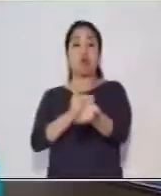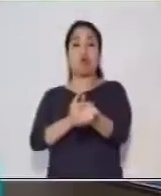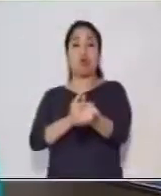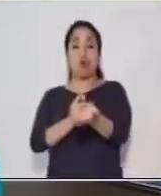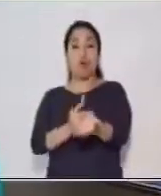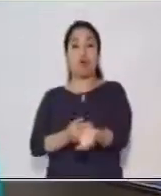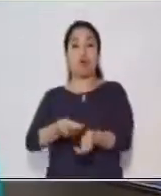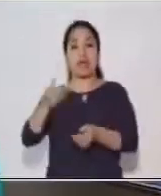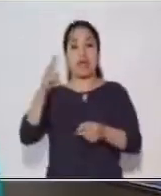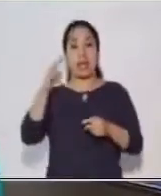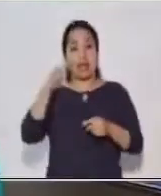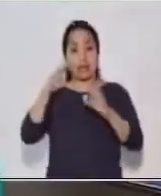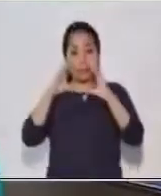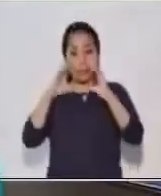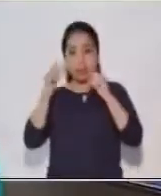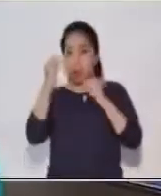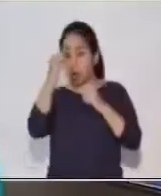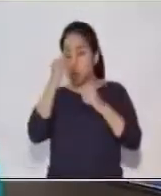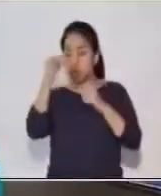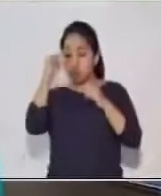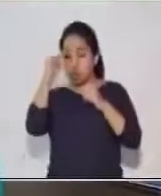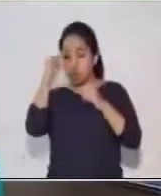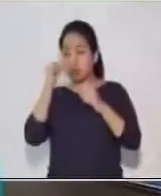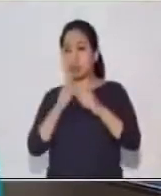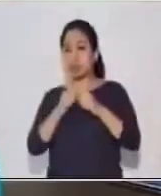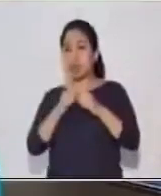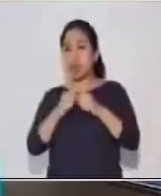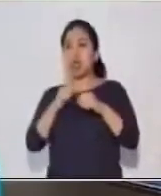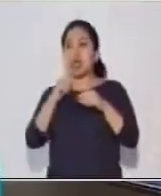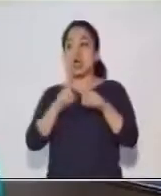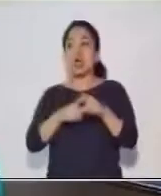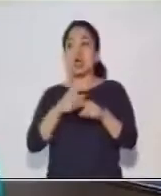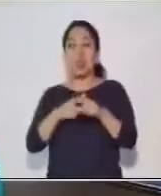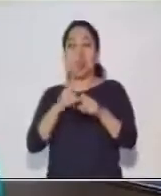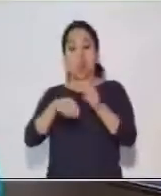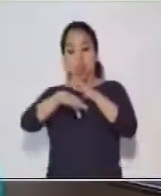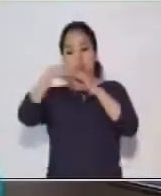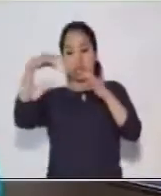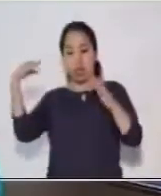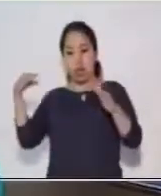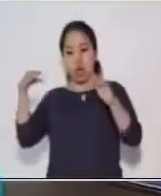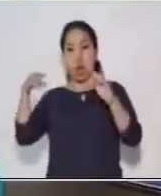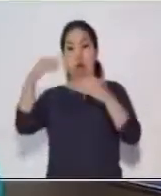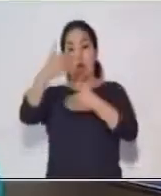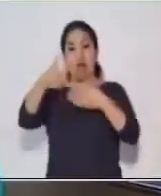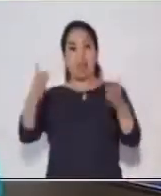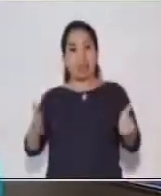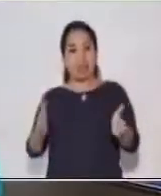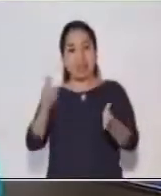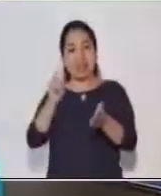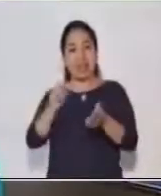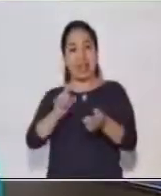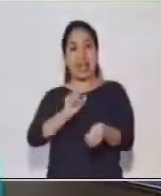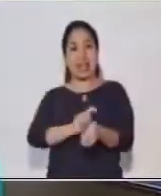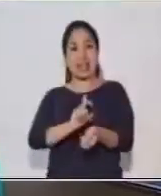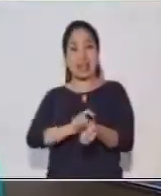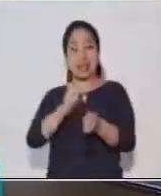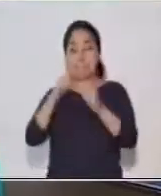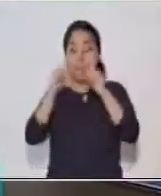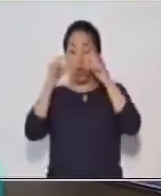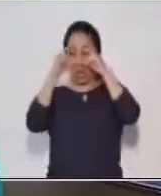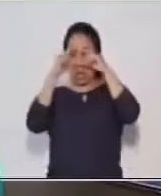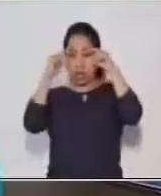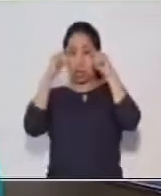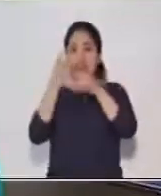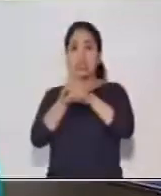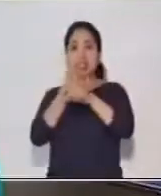Cuando salió de la clínica, Marco iba con una gran sonrisa. Y también llevaba unos preciosos